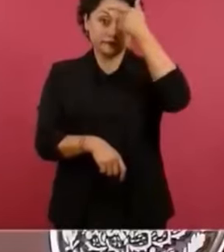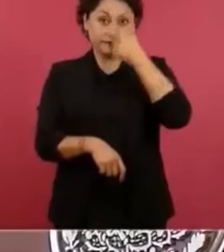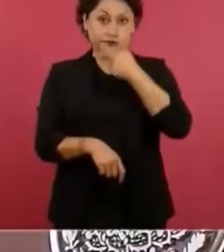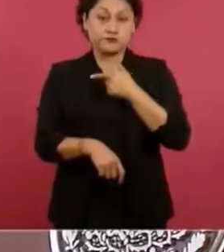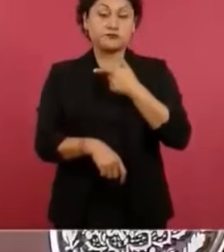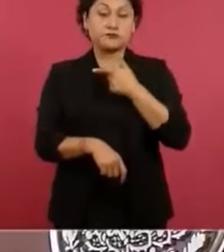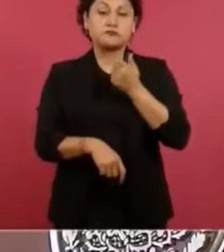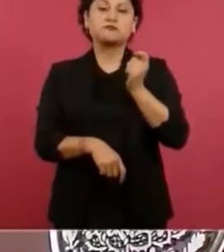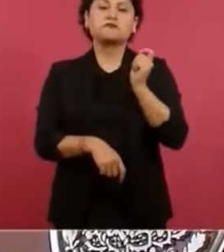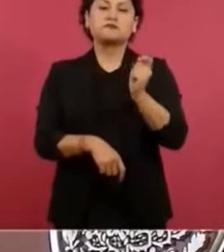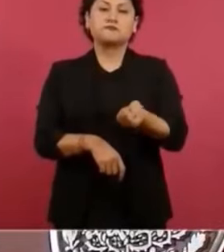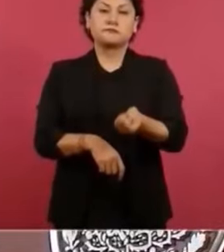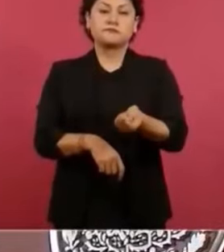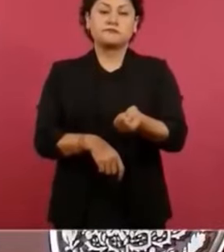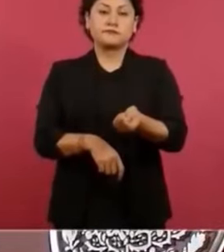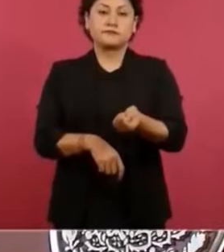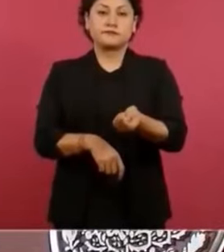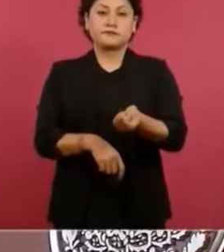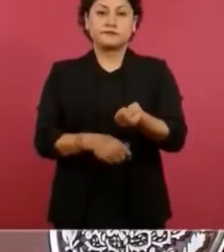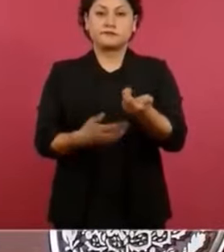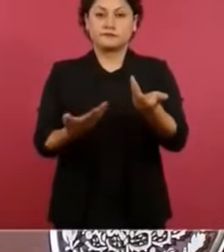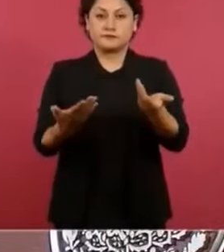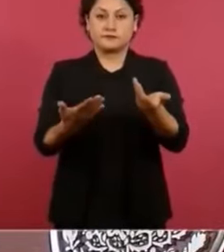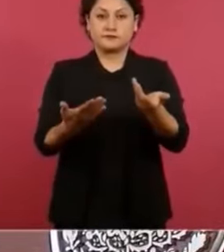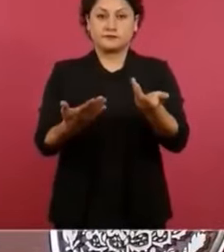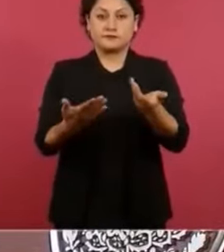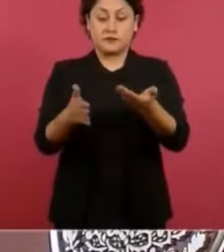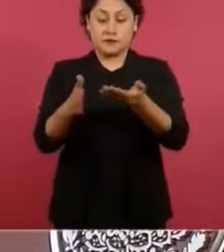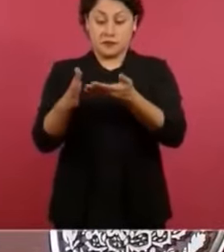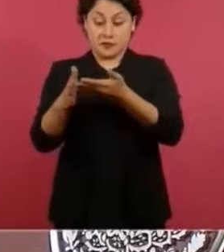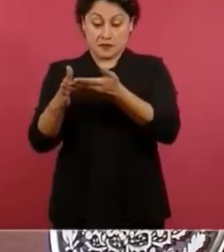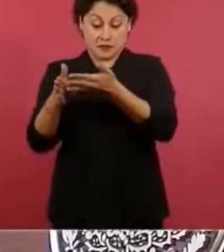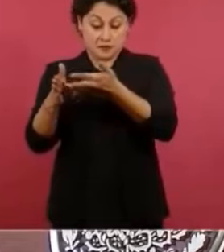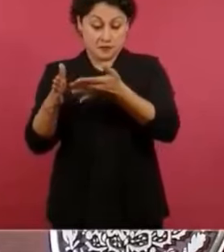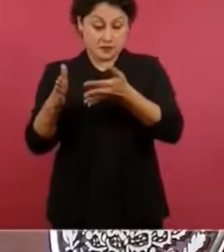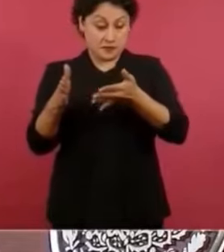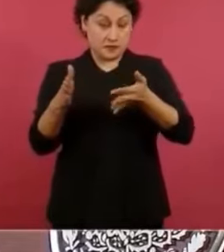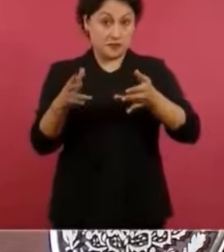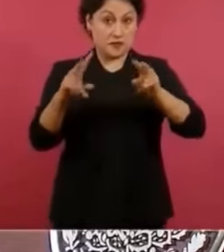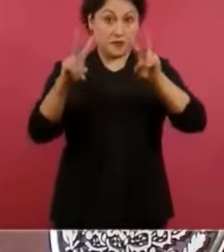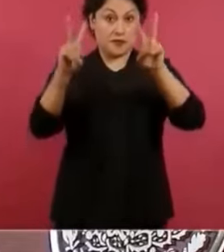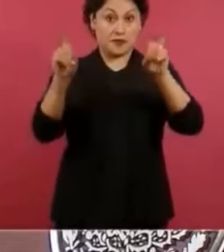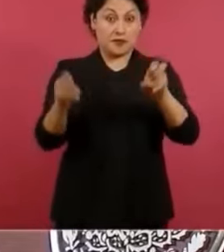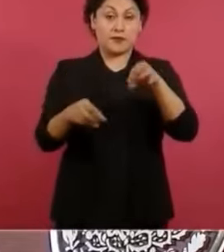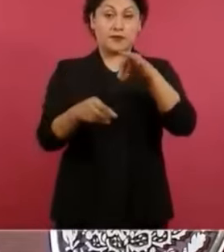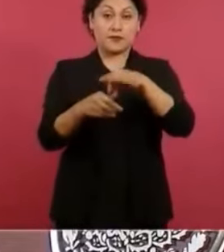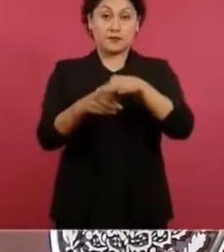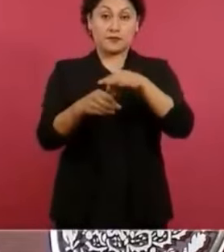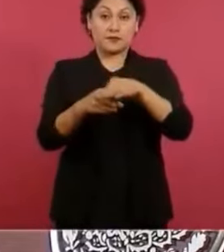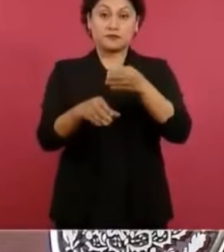ya se termina el proceso de campaña,